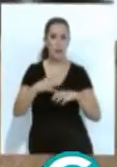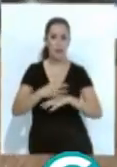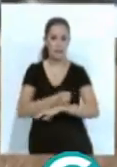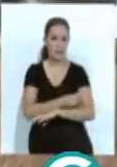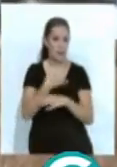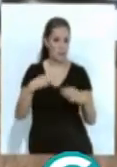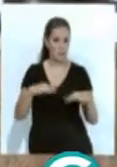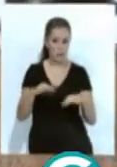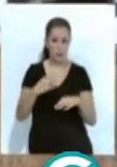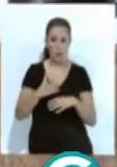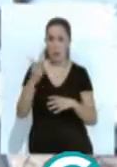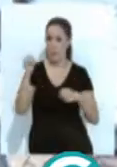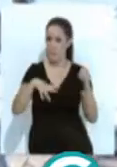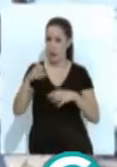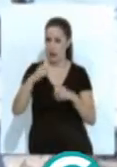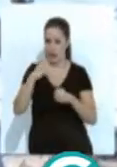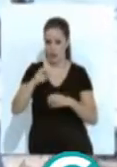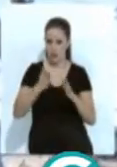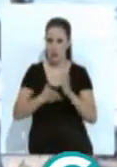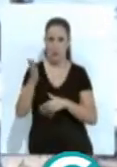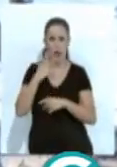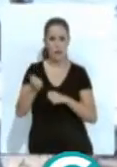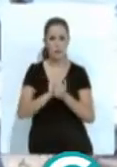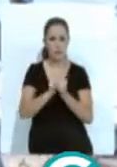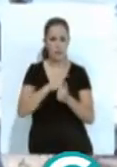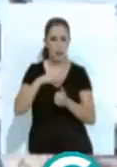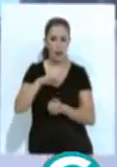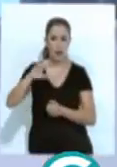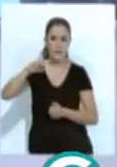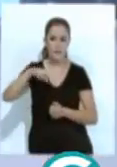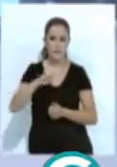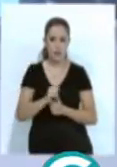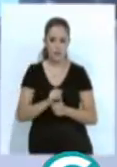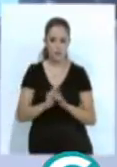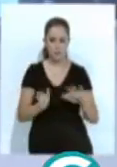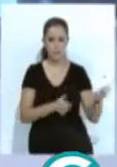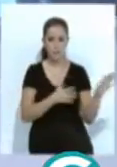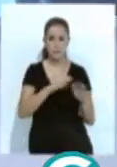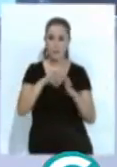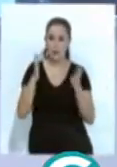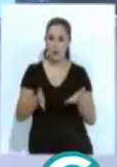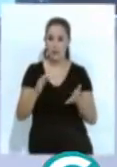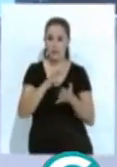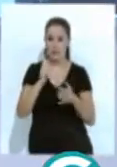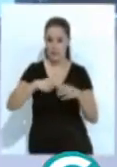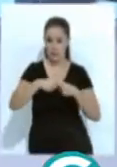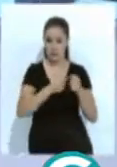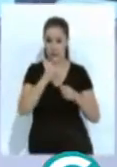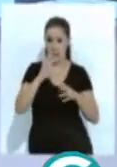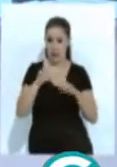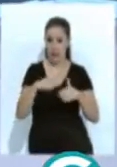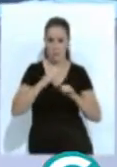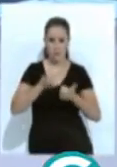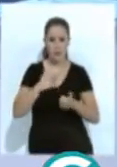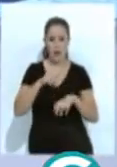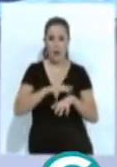convencionales de mercancías y los de altas prestaciones de Renfe. Las mesas sectoriales de Cádiz se ponen en marcha.